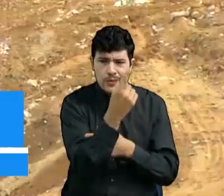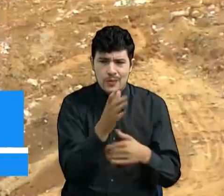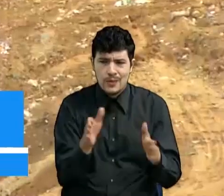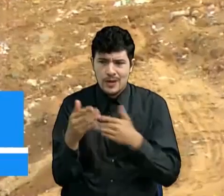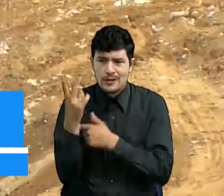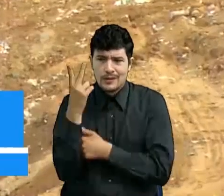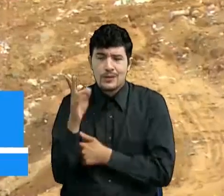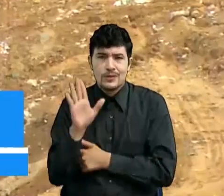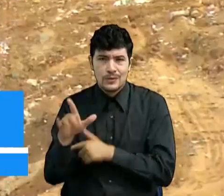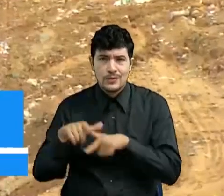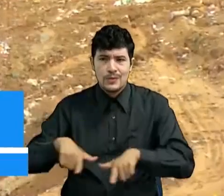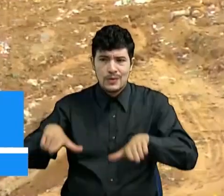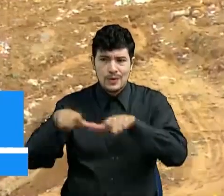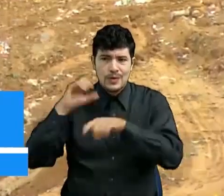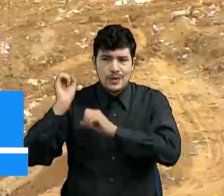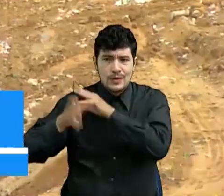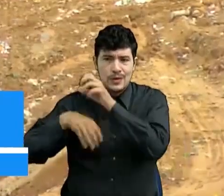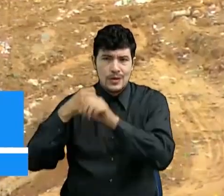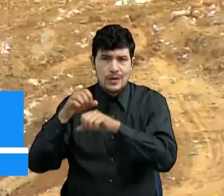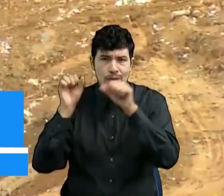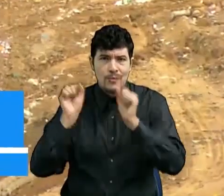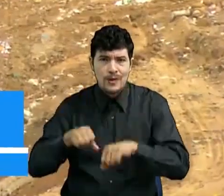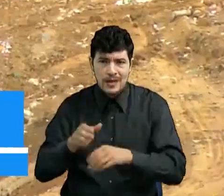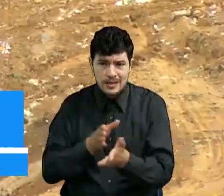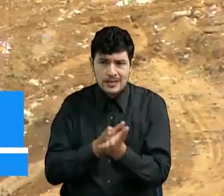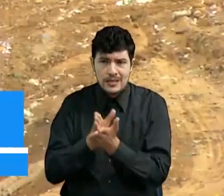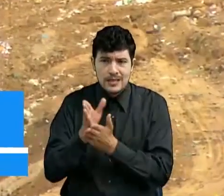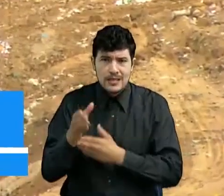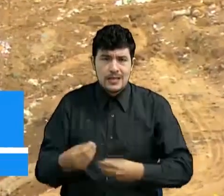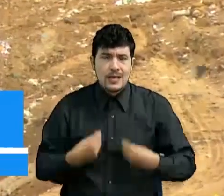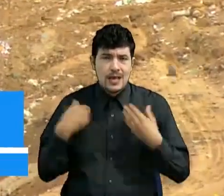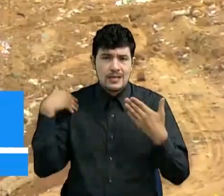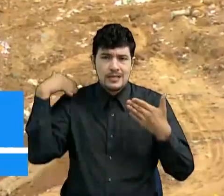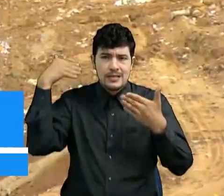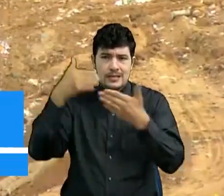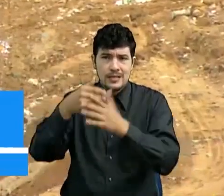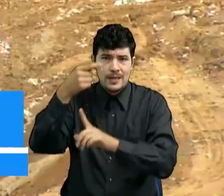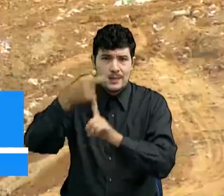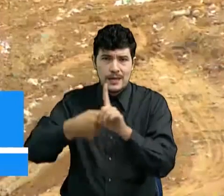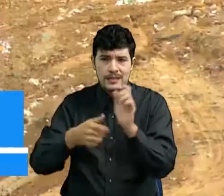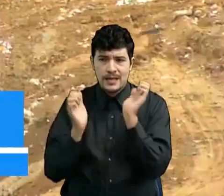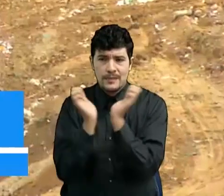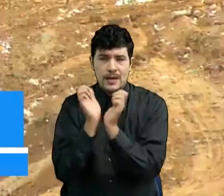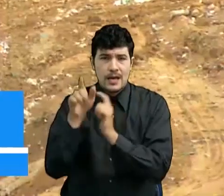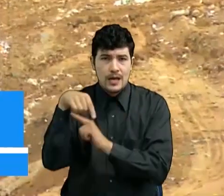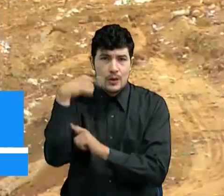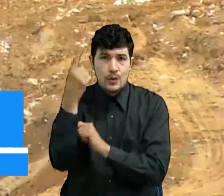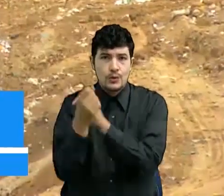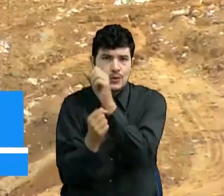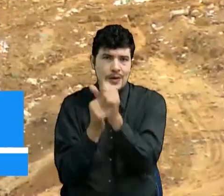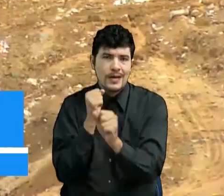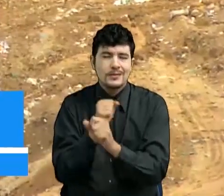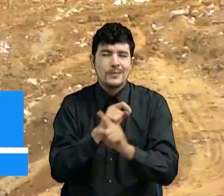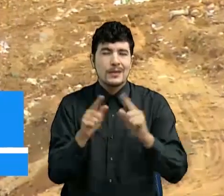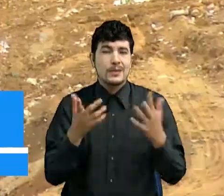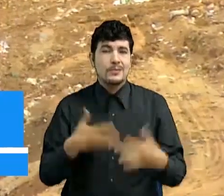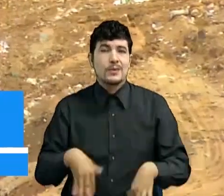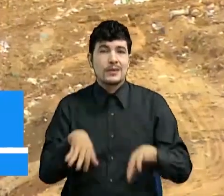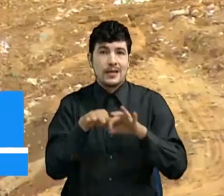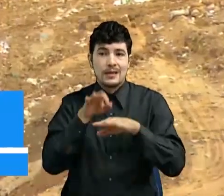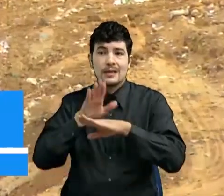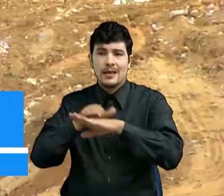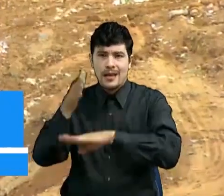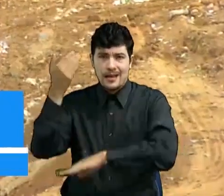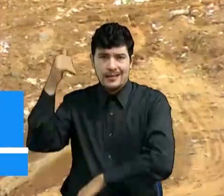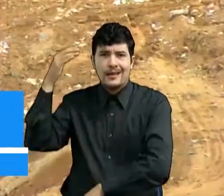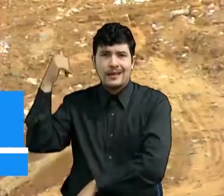el relleno sanitario, podría tener una vida útil en promedio hasta el mes de mayo del próximo año. Es importante señalar que ya lo han dicho